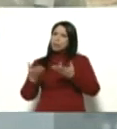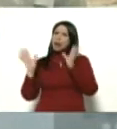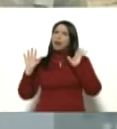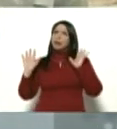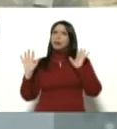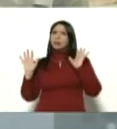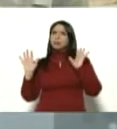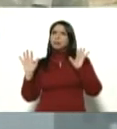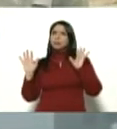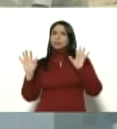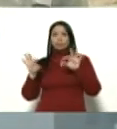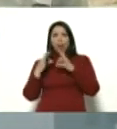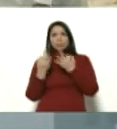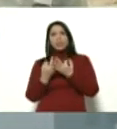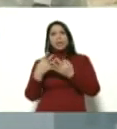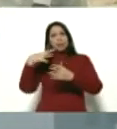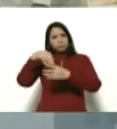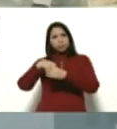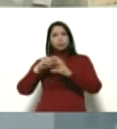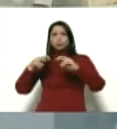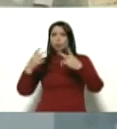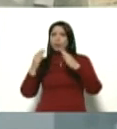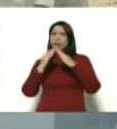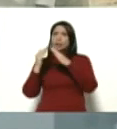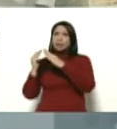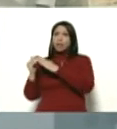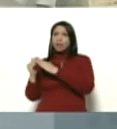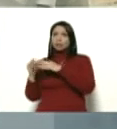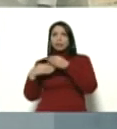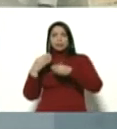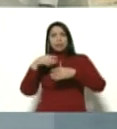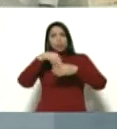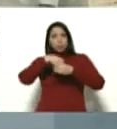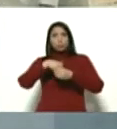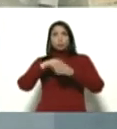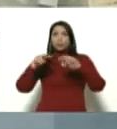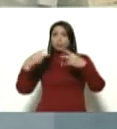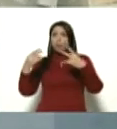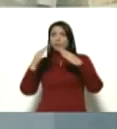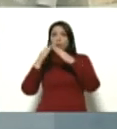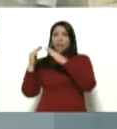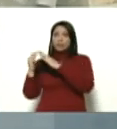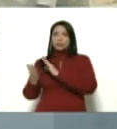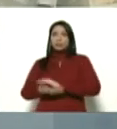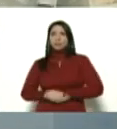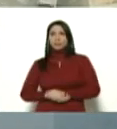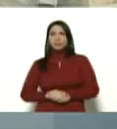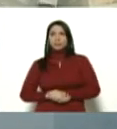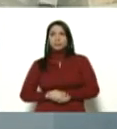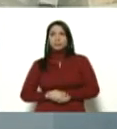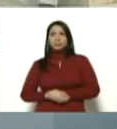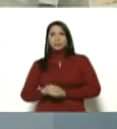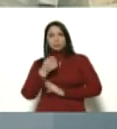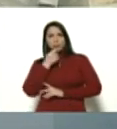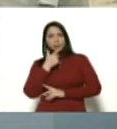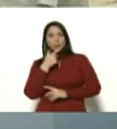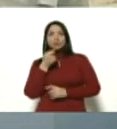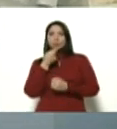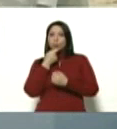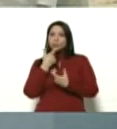que vayan a familia, a su nuevo apartamento, a hacer su cuarentena en su nuevo apartamento. Qué cosa tan bella.